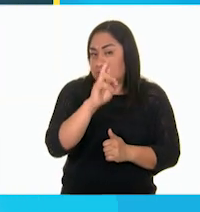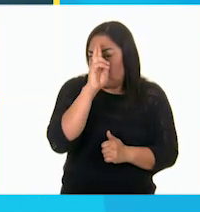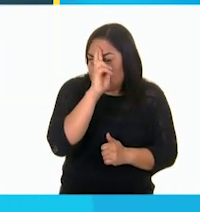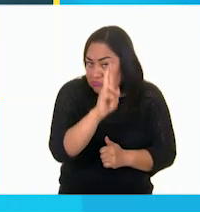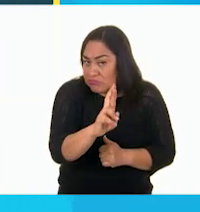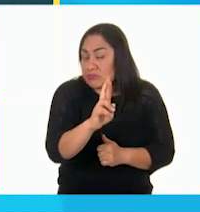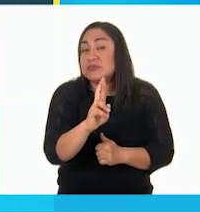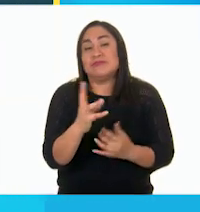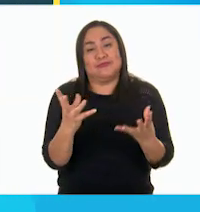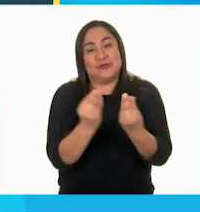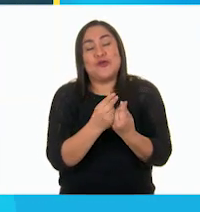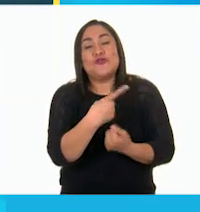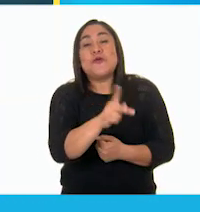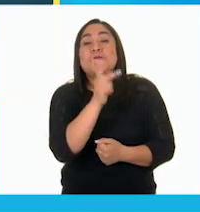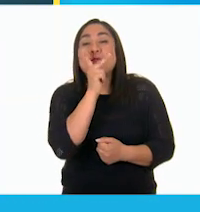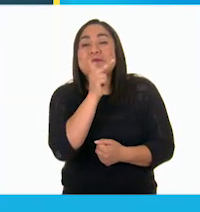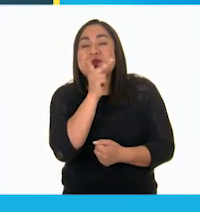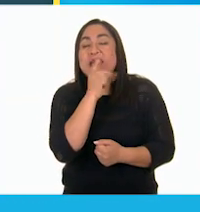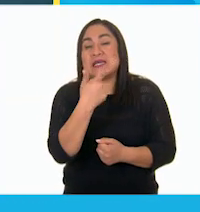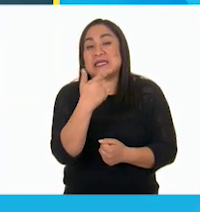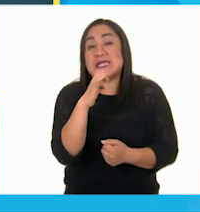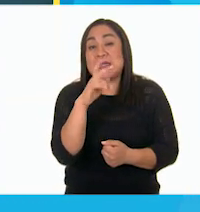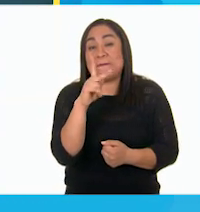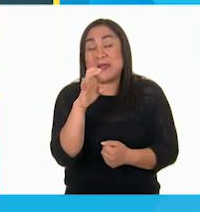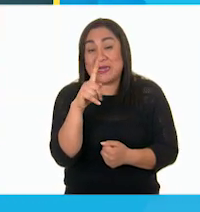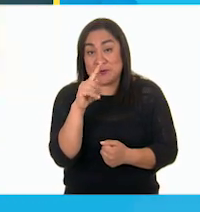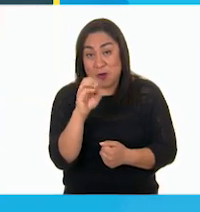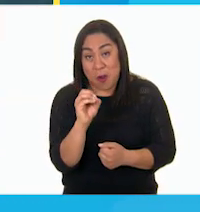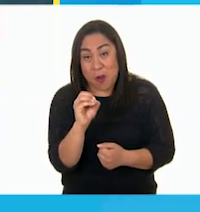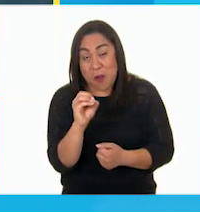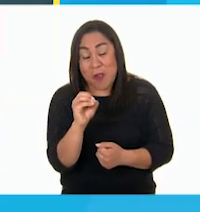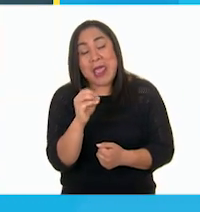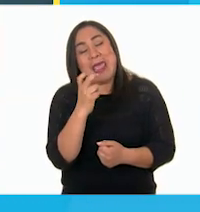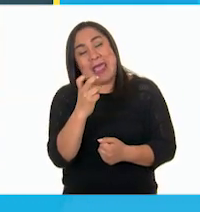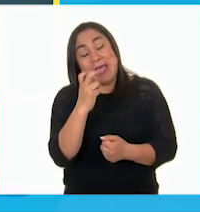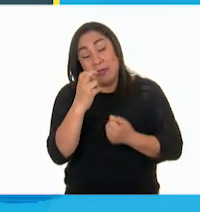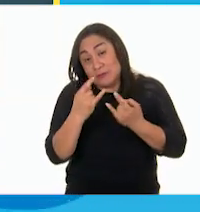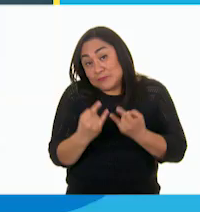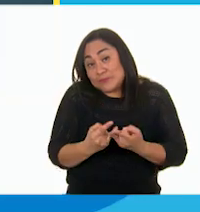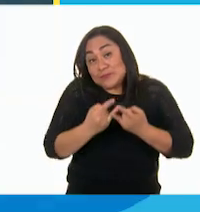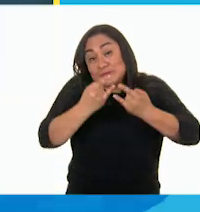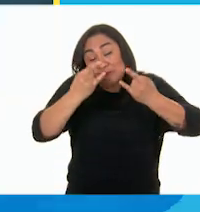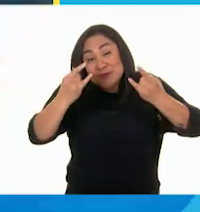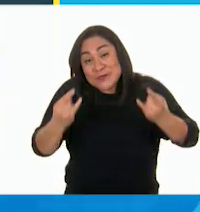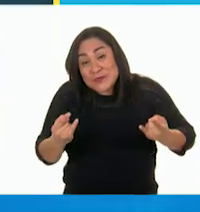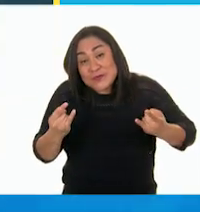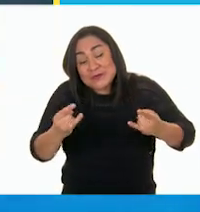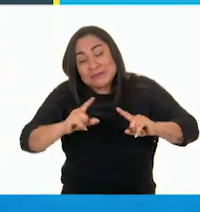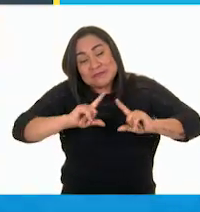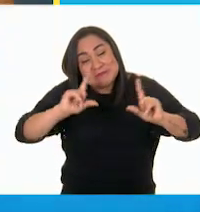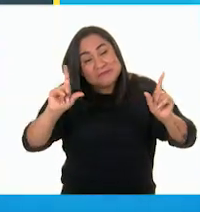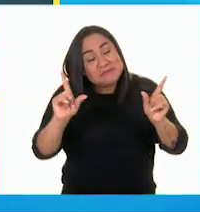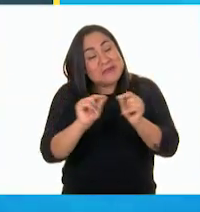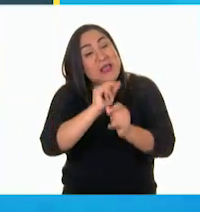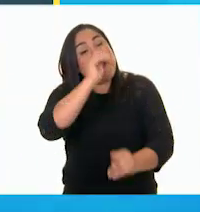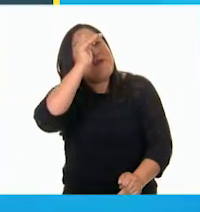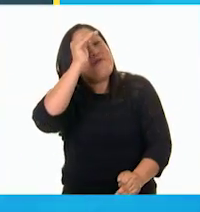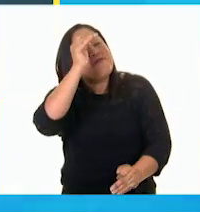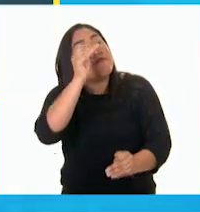padre, Yepeto. Aquí decimos, colorín, colorete. Este cuento es un...